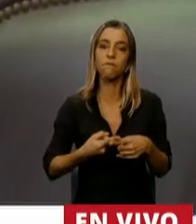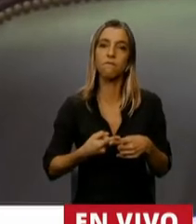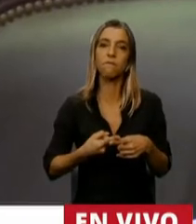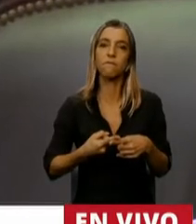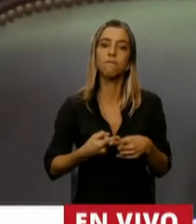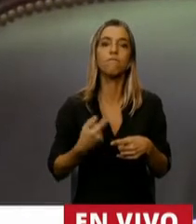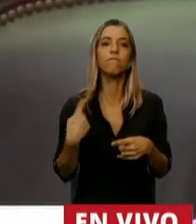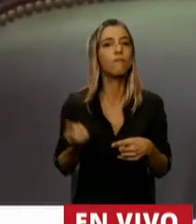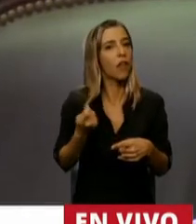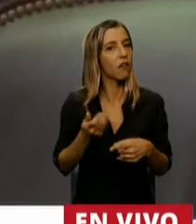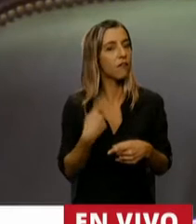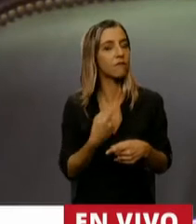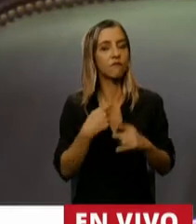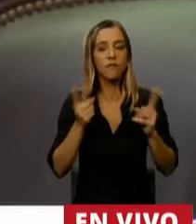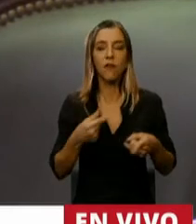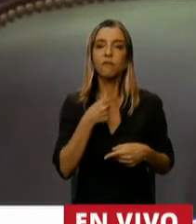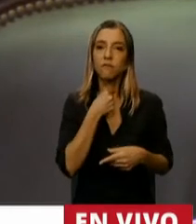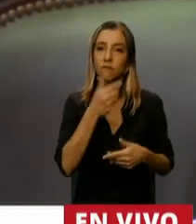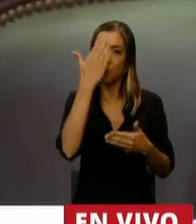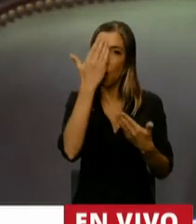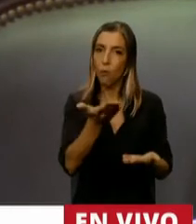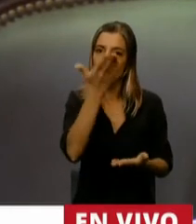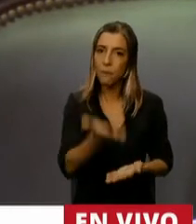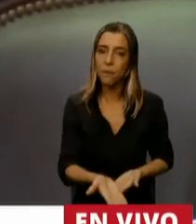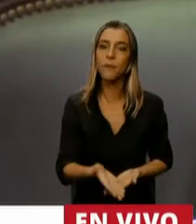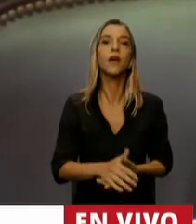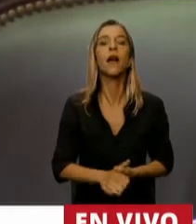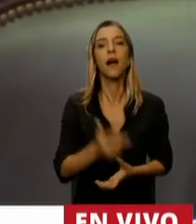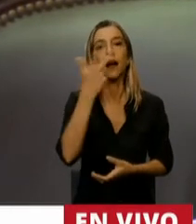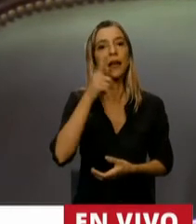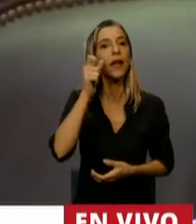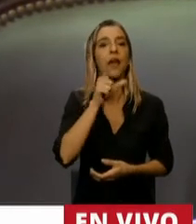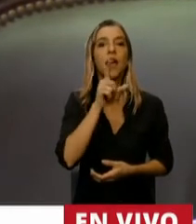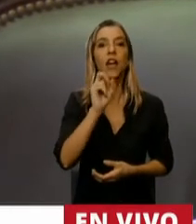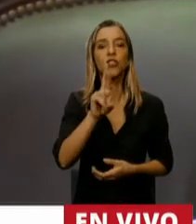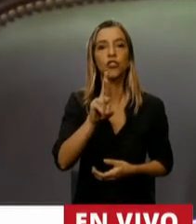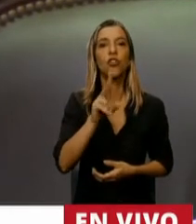a este homenaje a Héctor el Tigre Caballero.